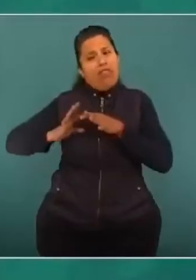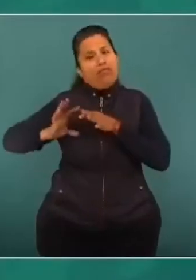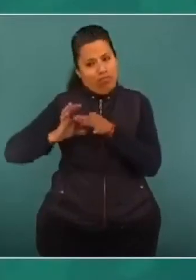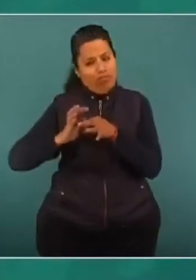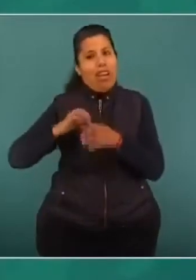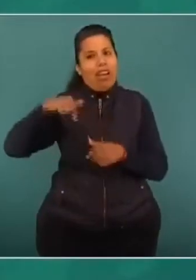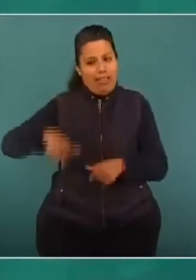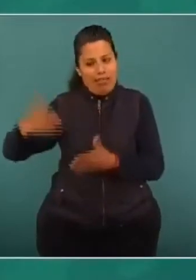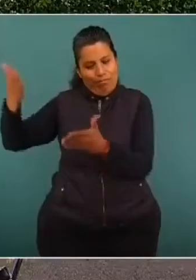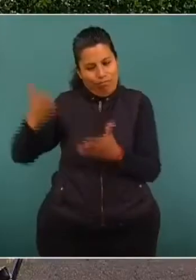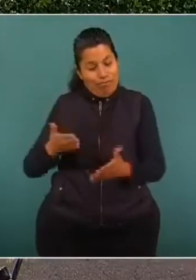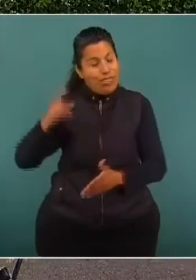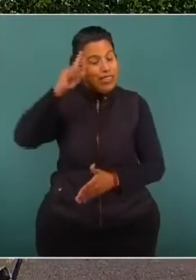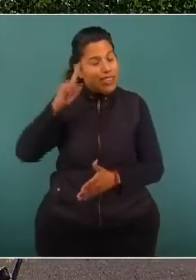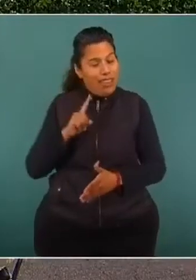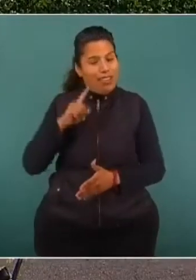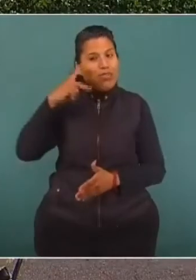casa. Muchísimas gracias, presidente.